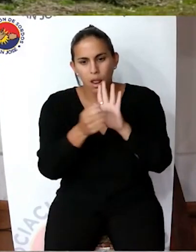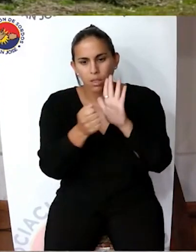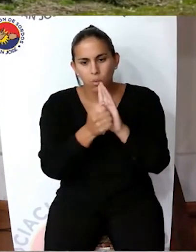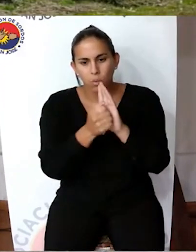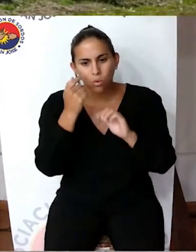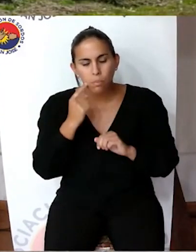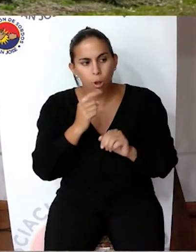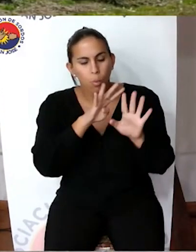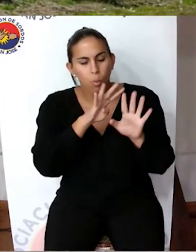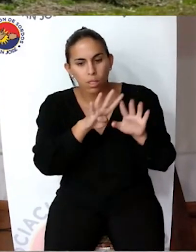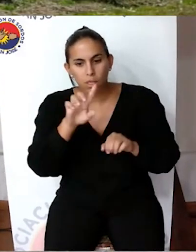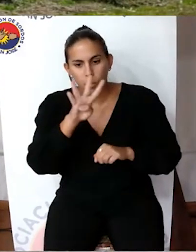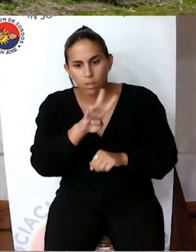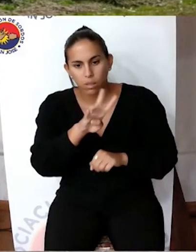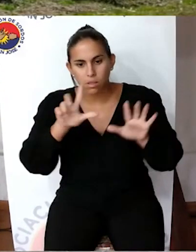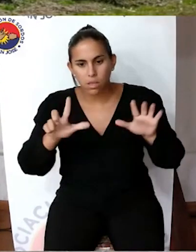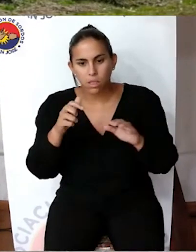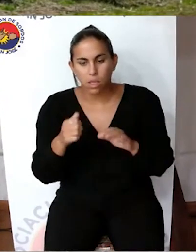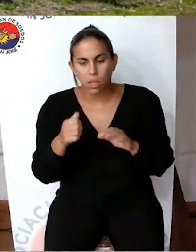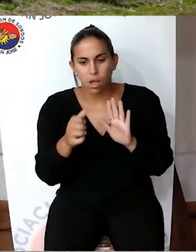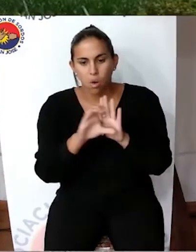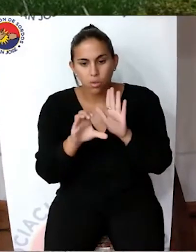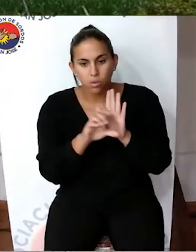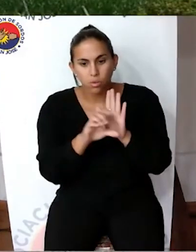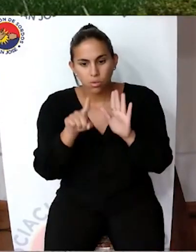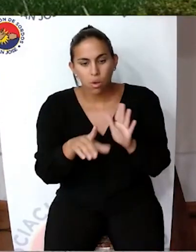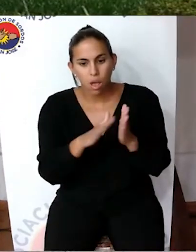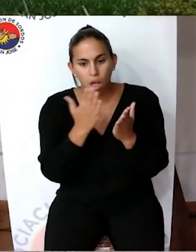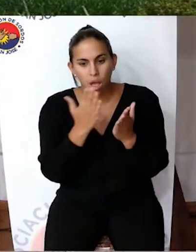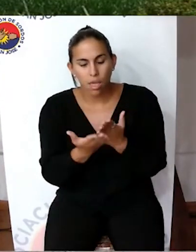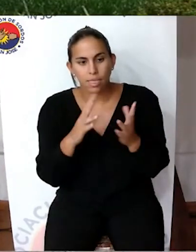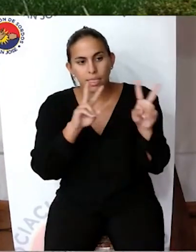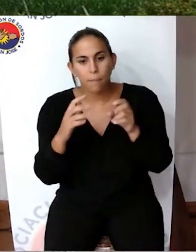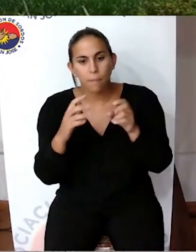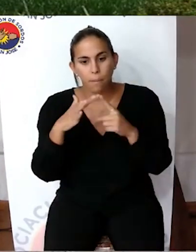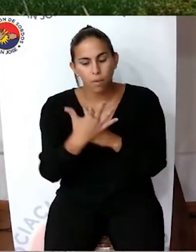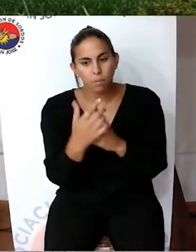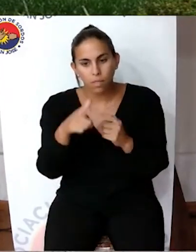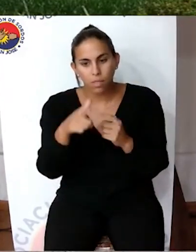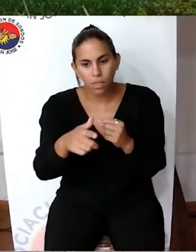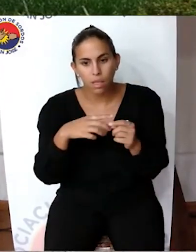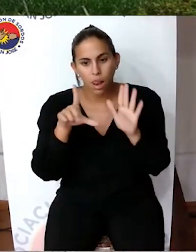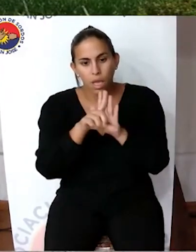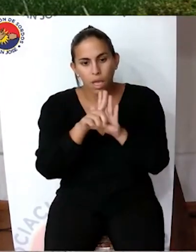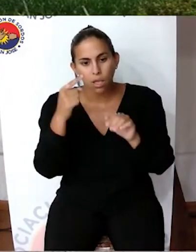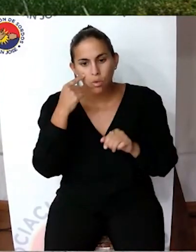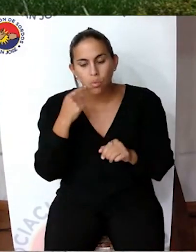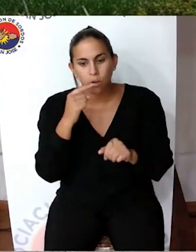47 de la Constitución de la República con respecto a la protección del medio ambiente, a la ley 17